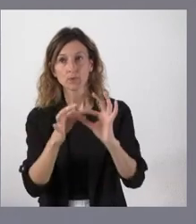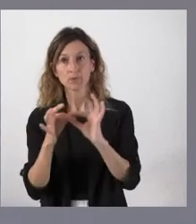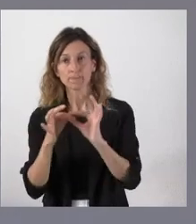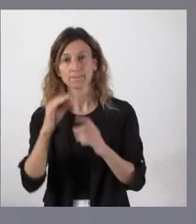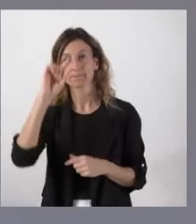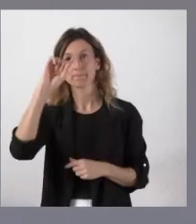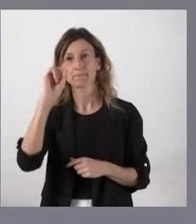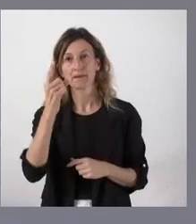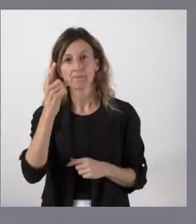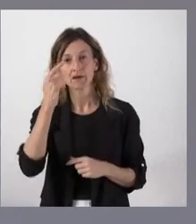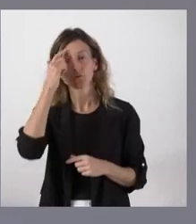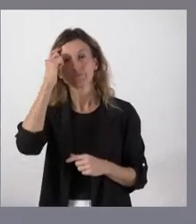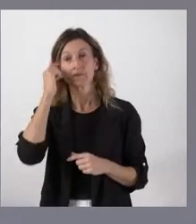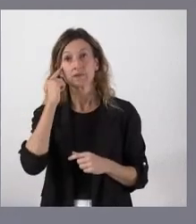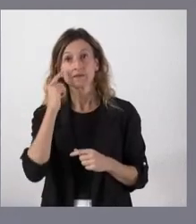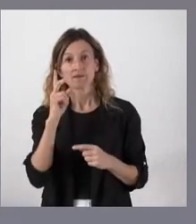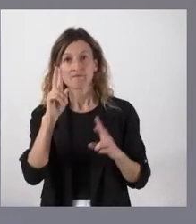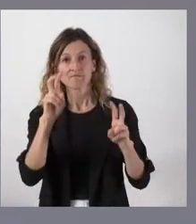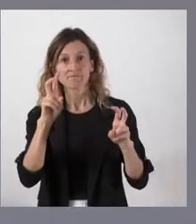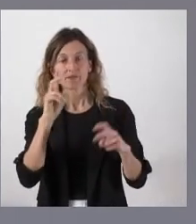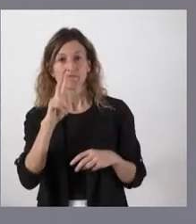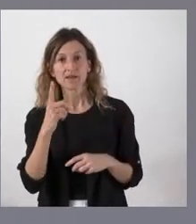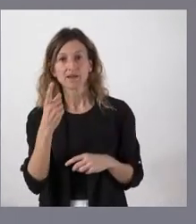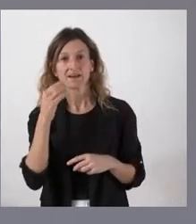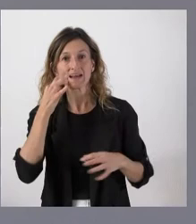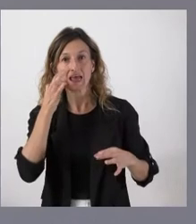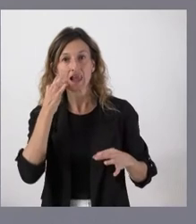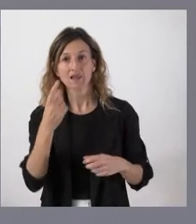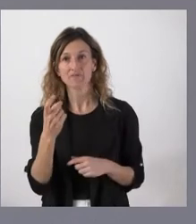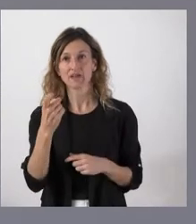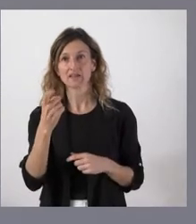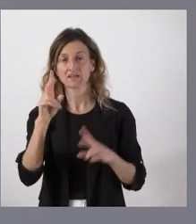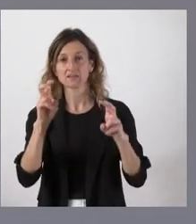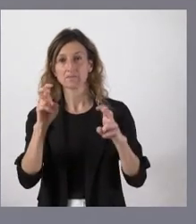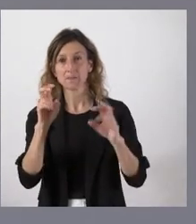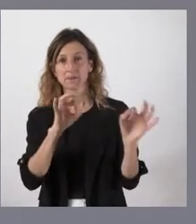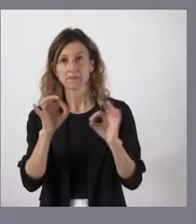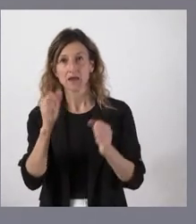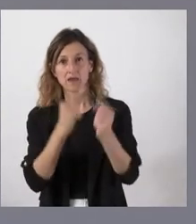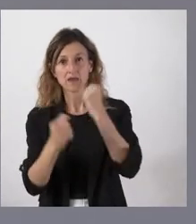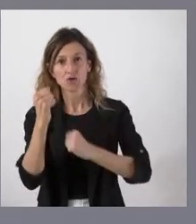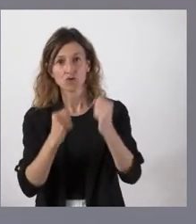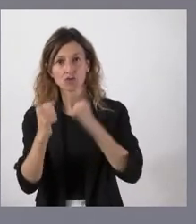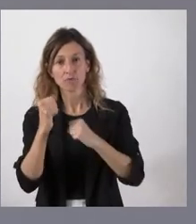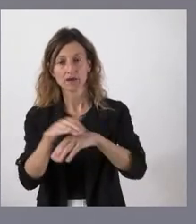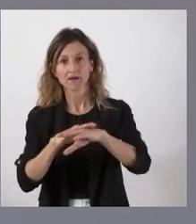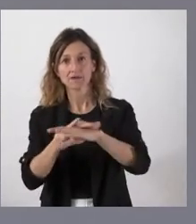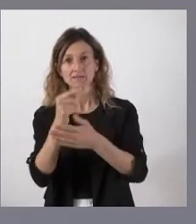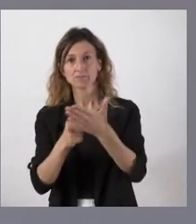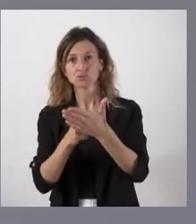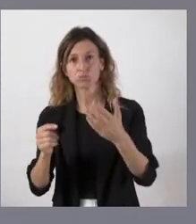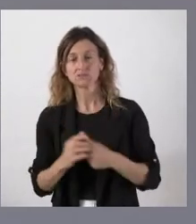que hay quizá una falta de realismo en algunas previsiones económicas sobre las cuales se basa este presupuesto